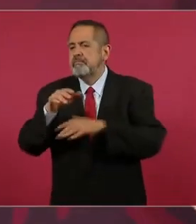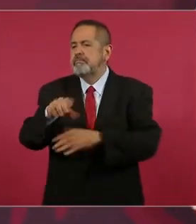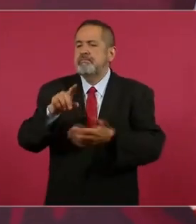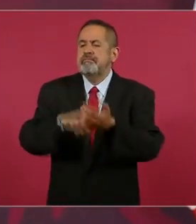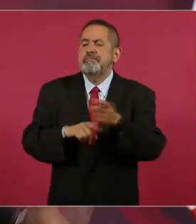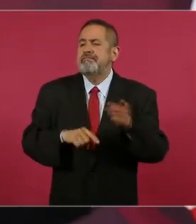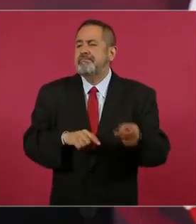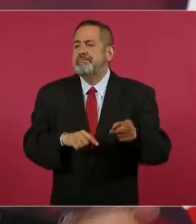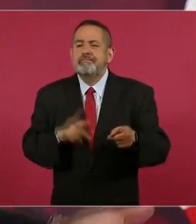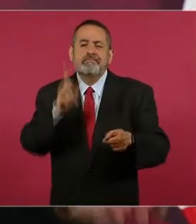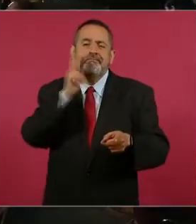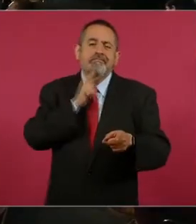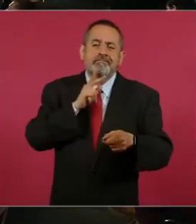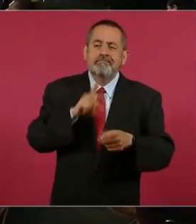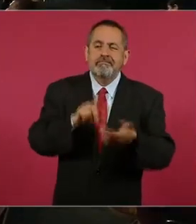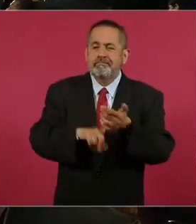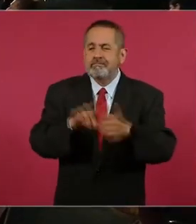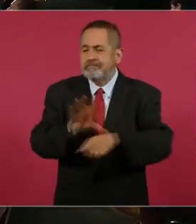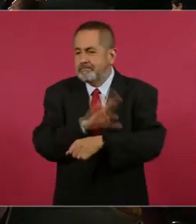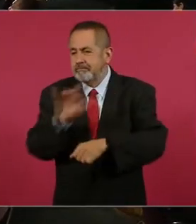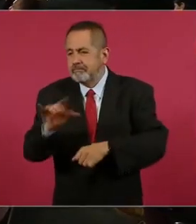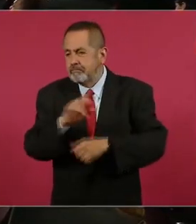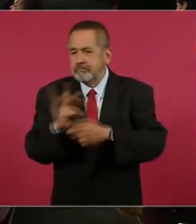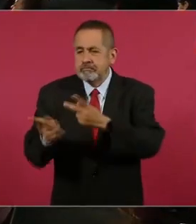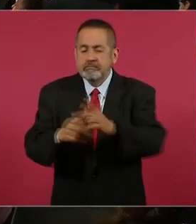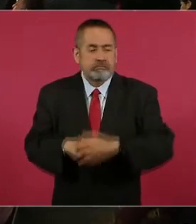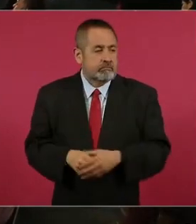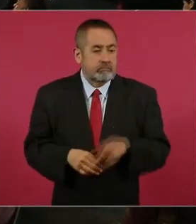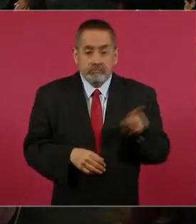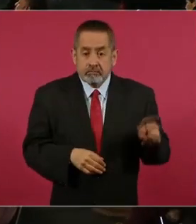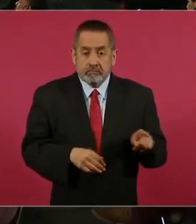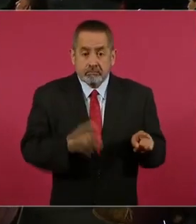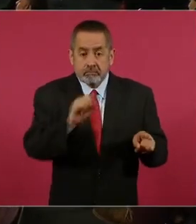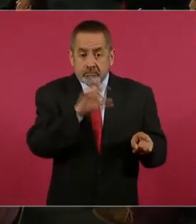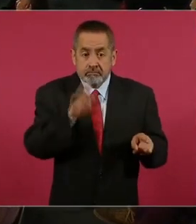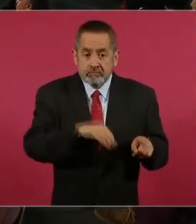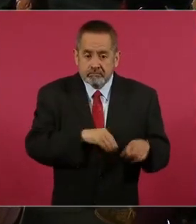el petróleo o no, palo.